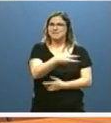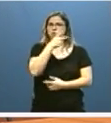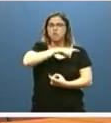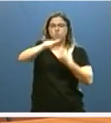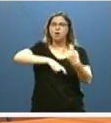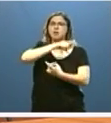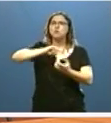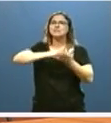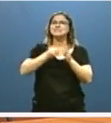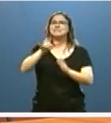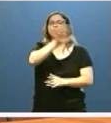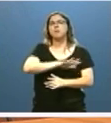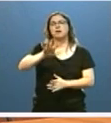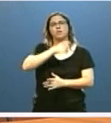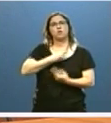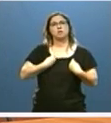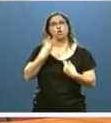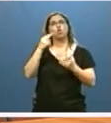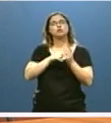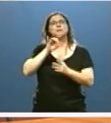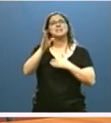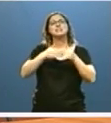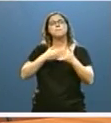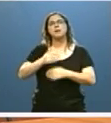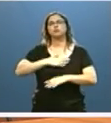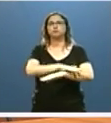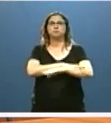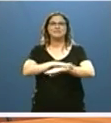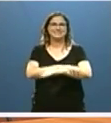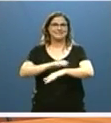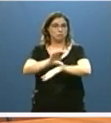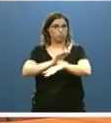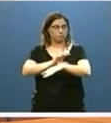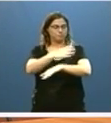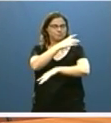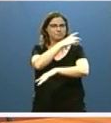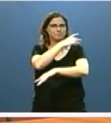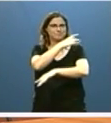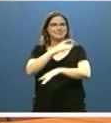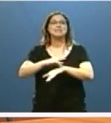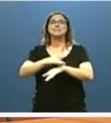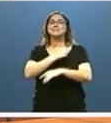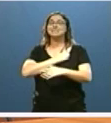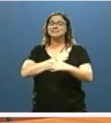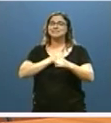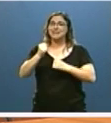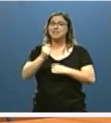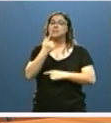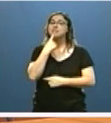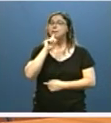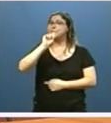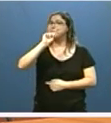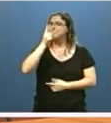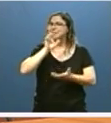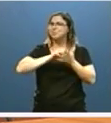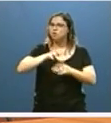del Sistema Nacional de Salud 2015 del Ministerio de Sanidad, en el que Castilla y León ocupa la primera posición en España en cuanto a dotación